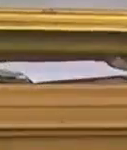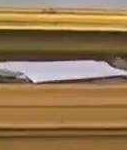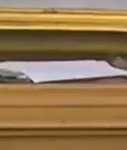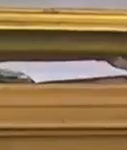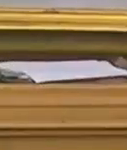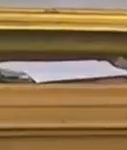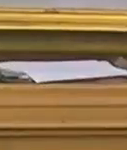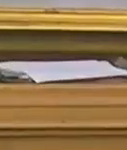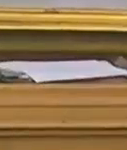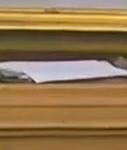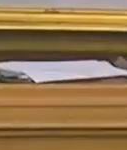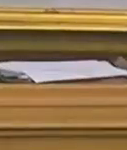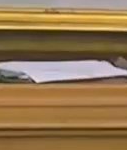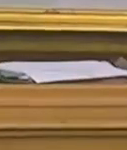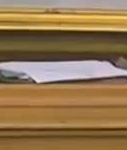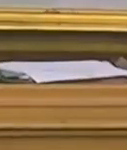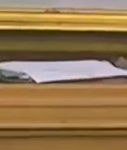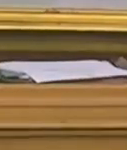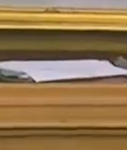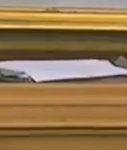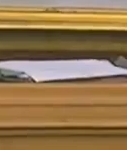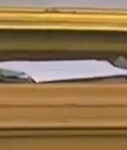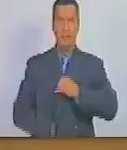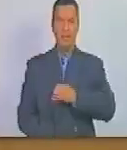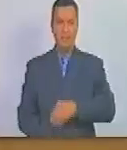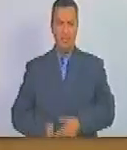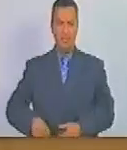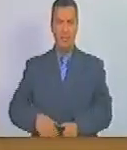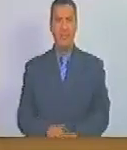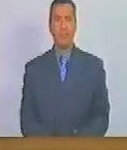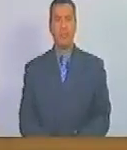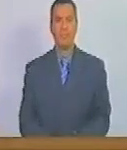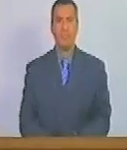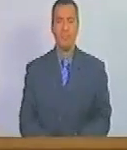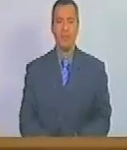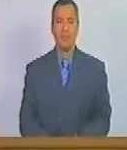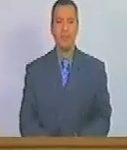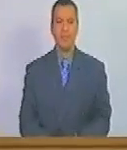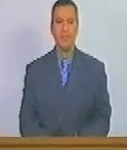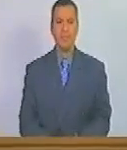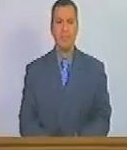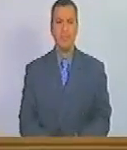no hay nadie más anotado en el derecho de palabra se va a cerrar se cierra